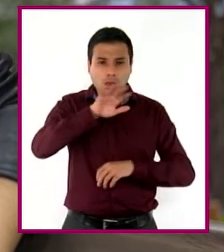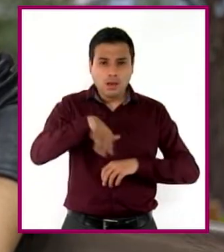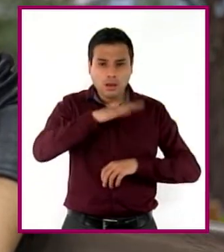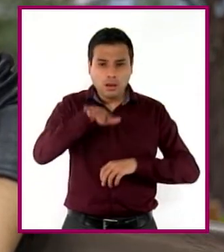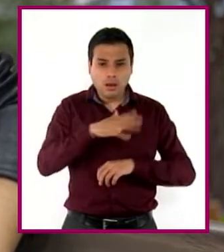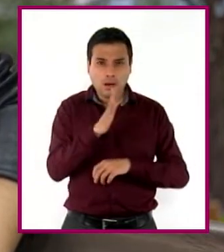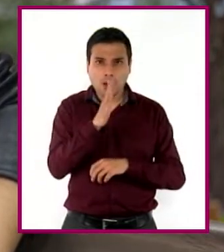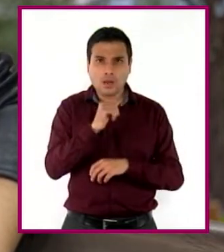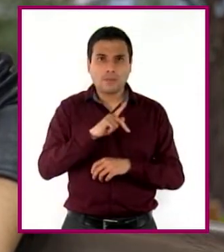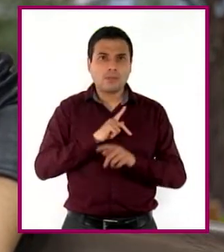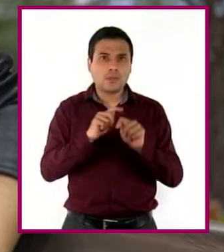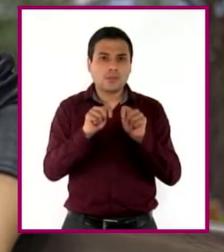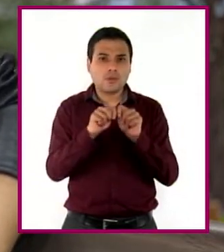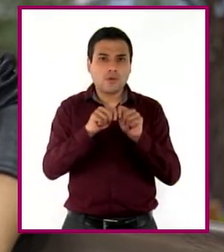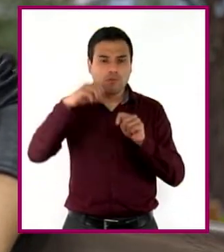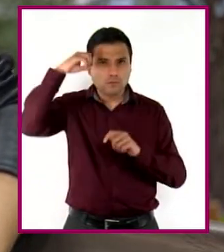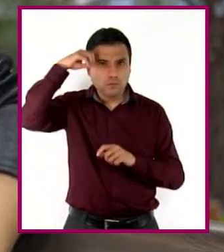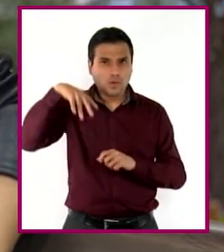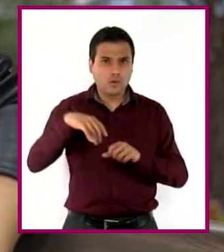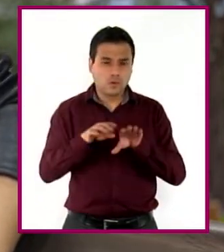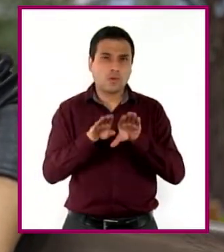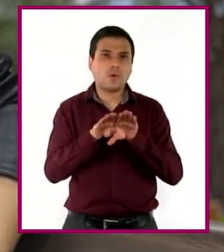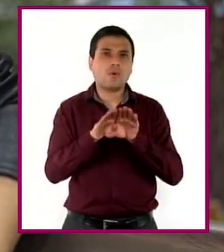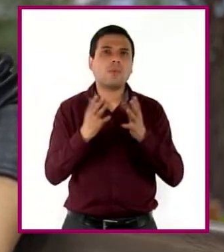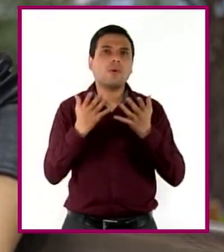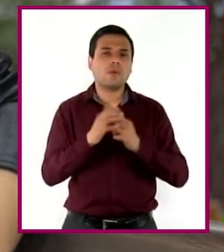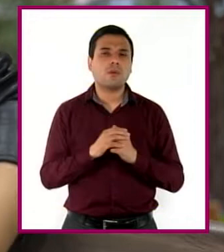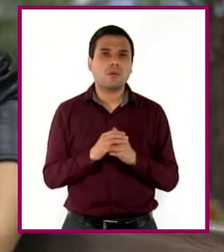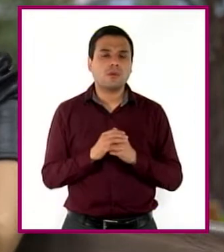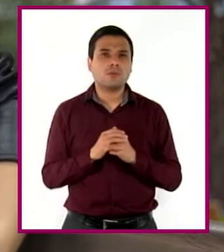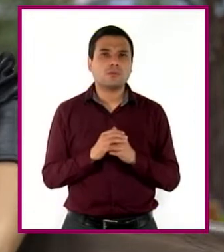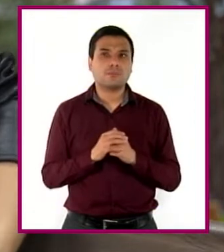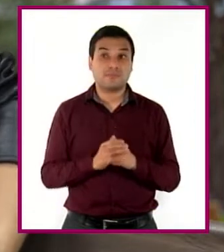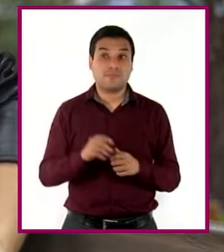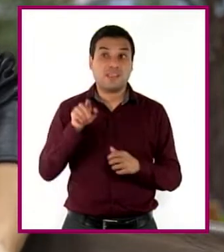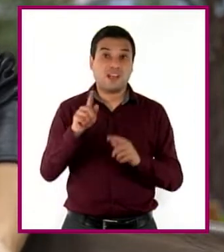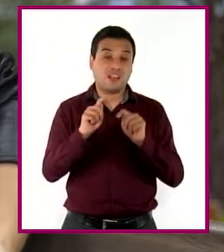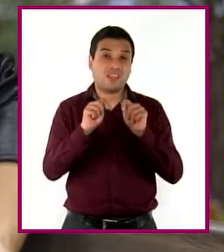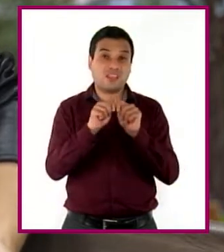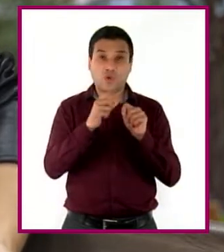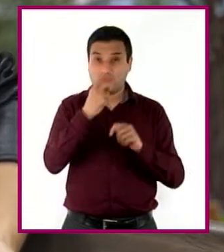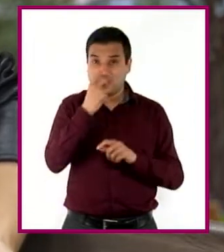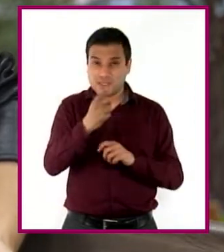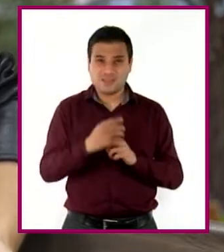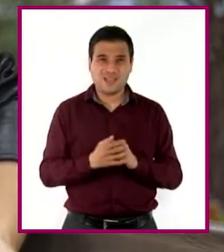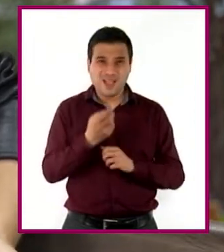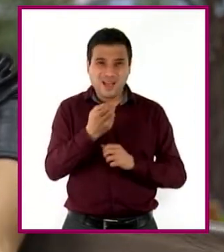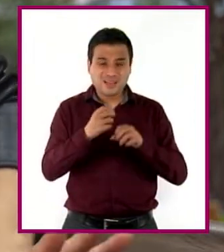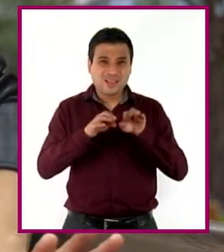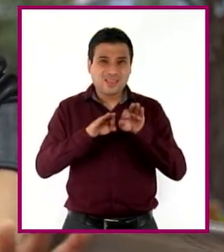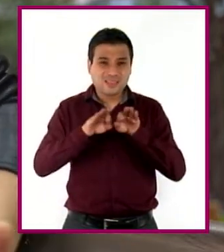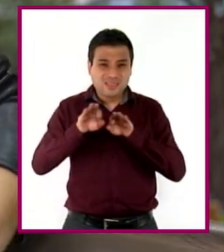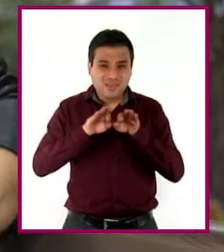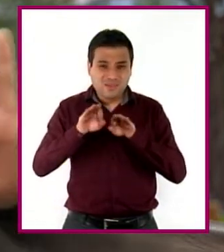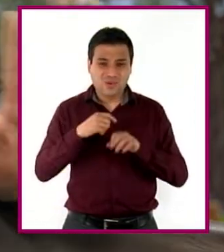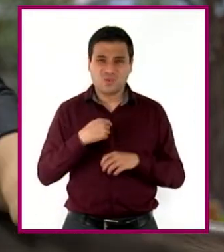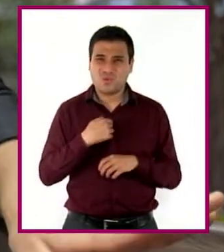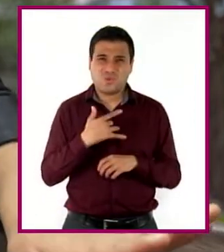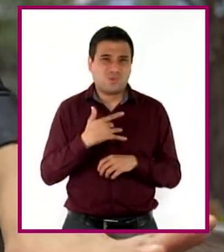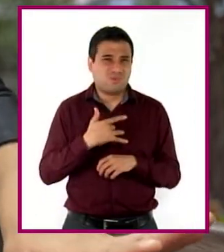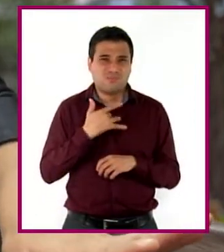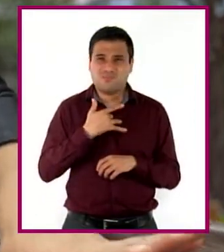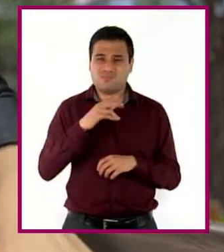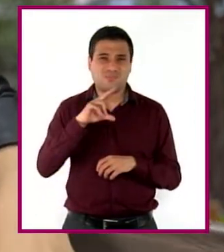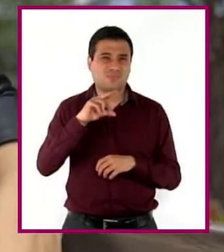flojo y de plano no iba. Y si alguien le preguntaba, decía que era porque no era el puesto de sus sueños, que porque él se merecía